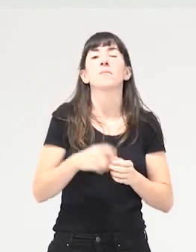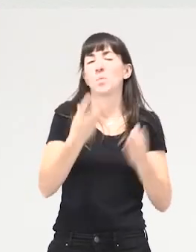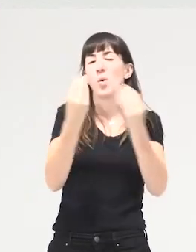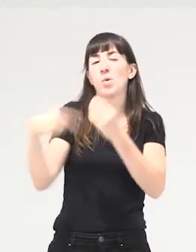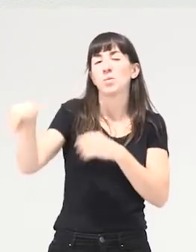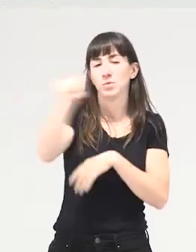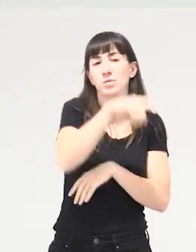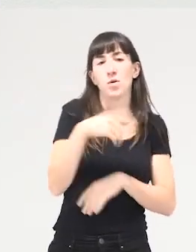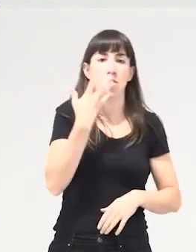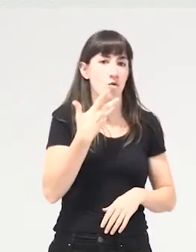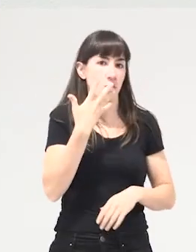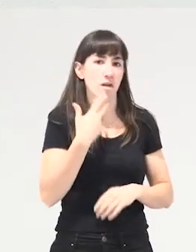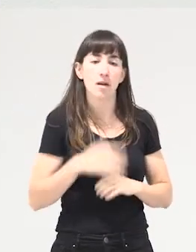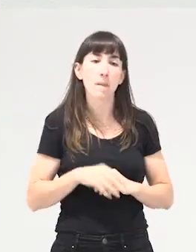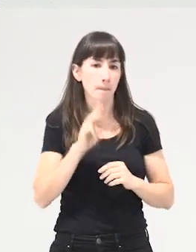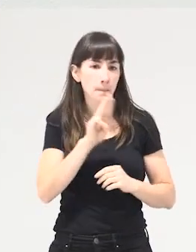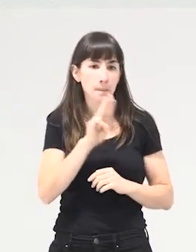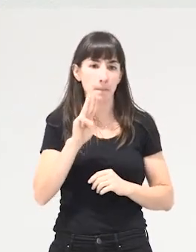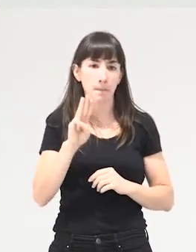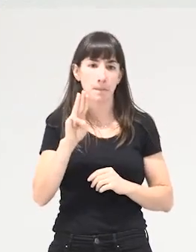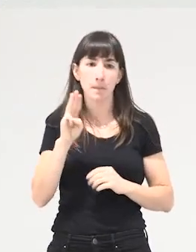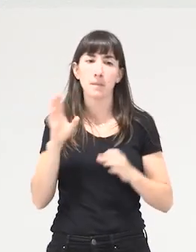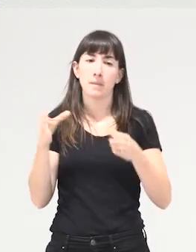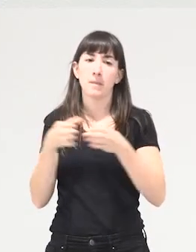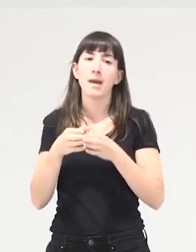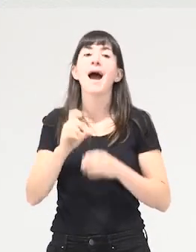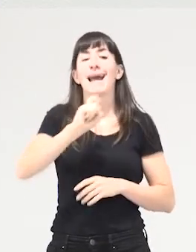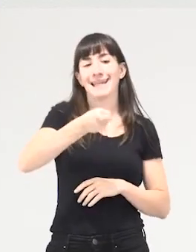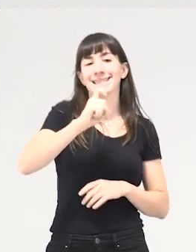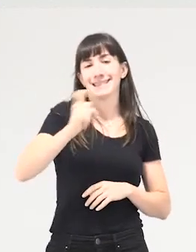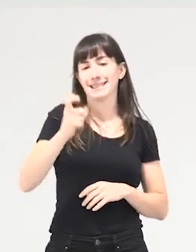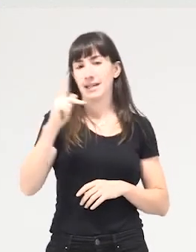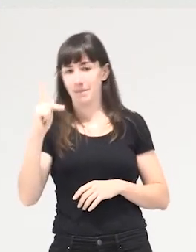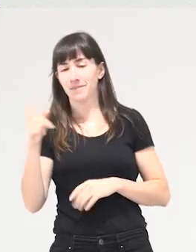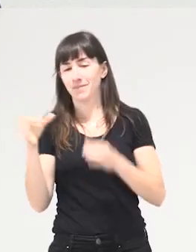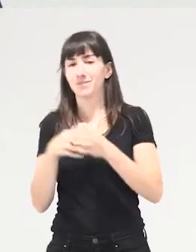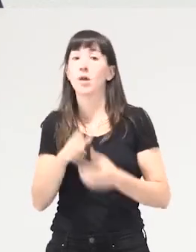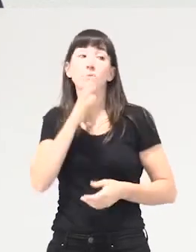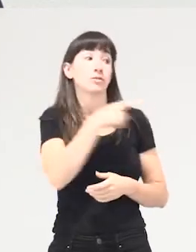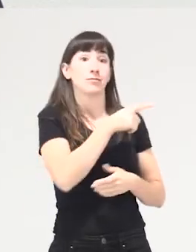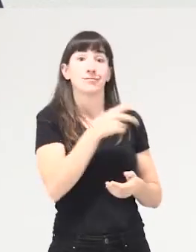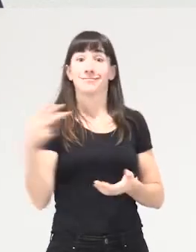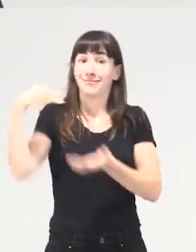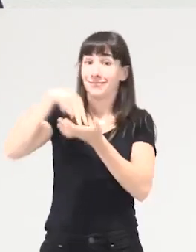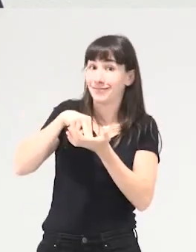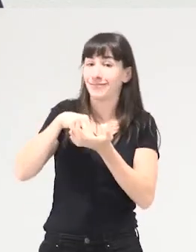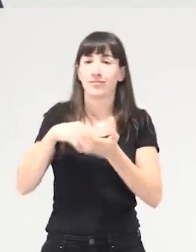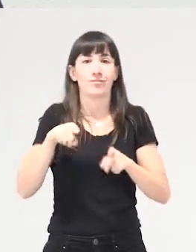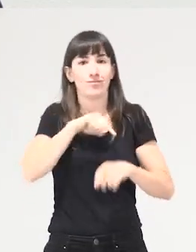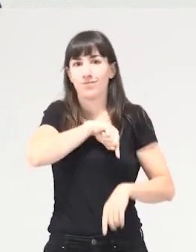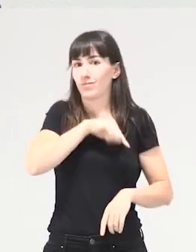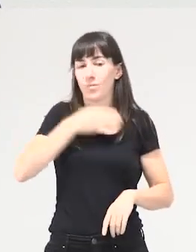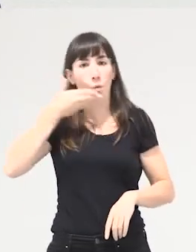conoceréis. Bueno, pues realmente es una suerte, ¿no?, que podamos tenerla aquí, podamos escucharla y poder